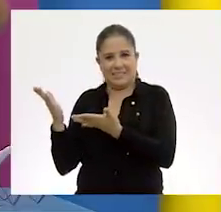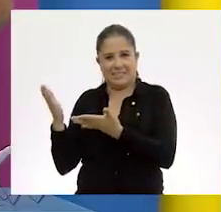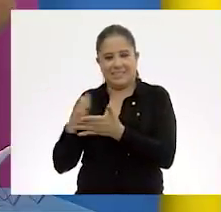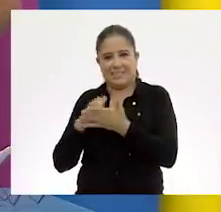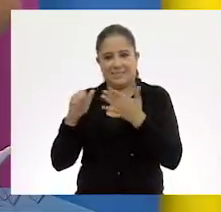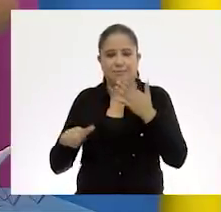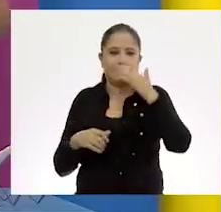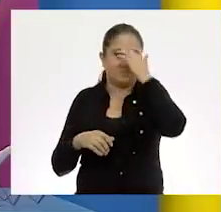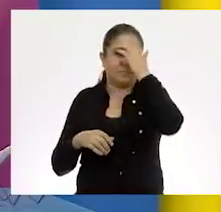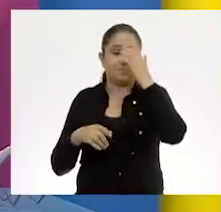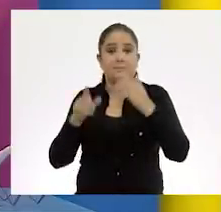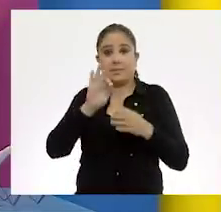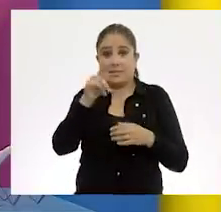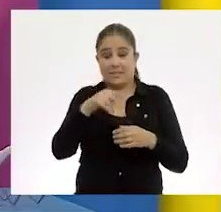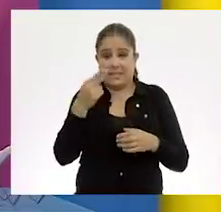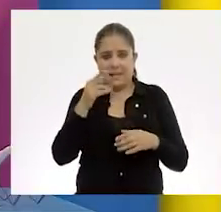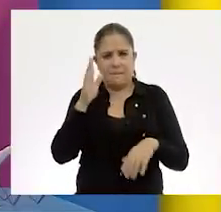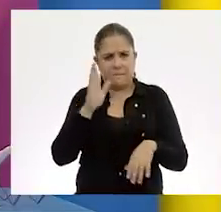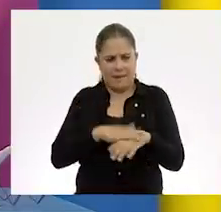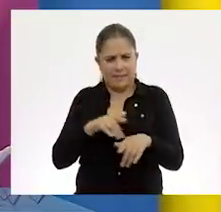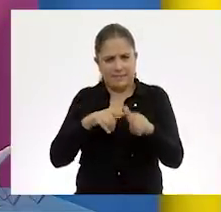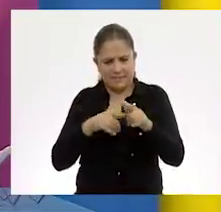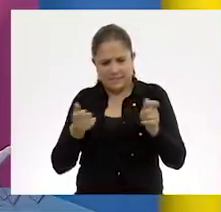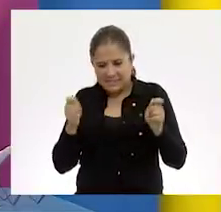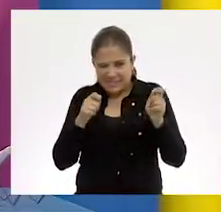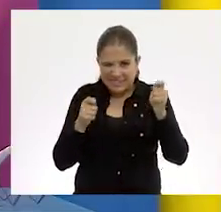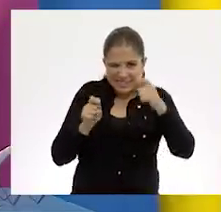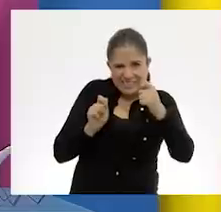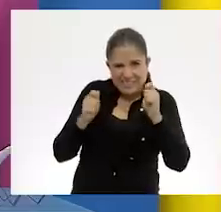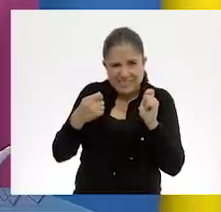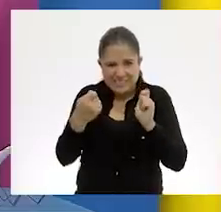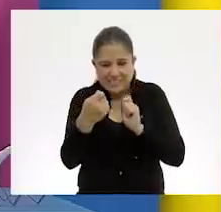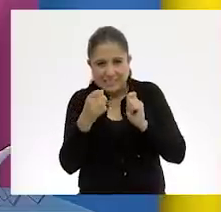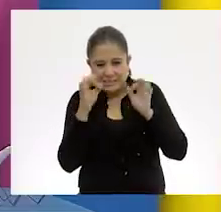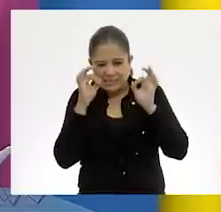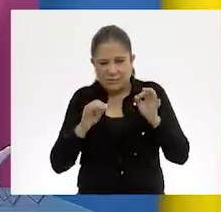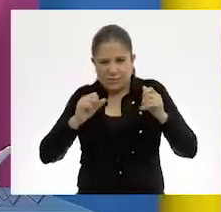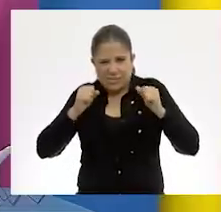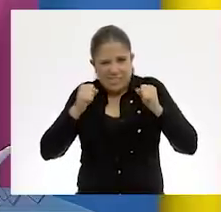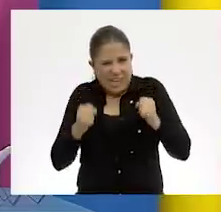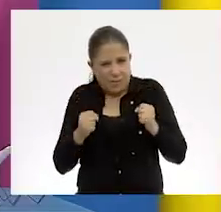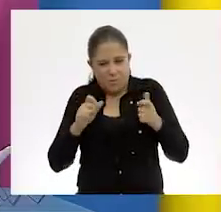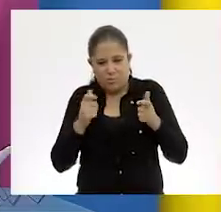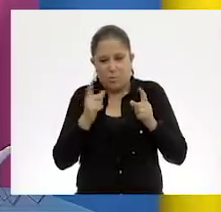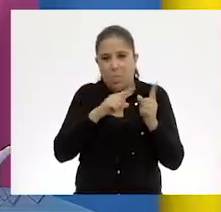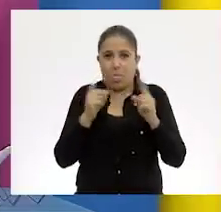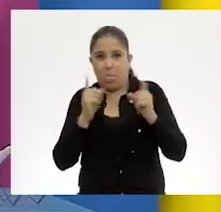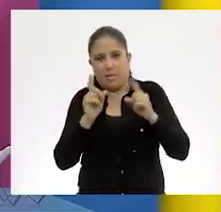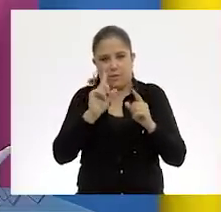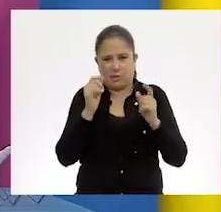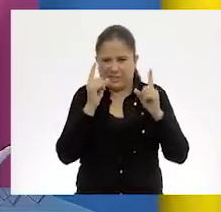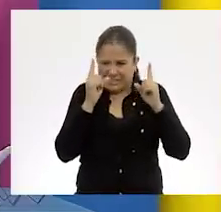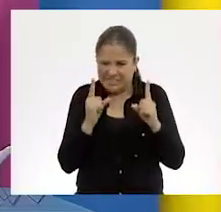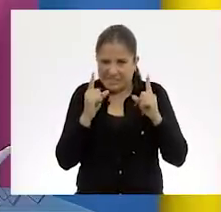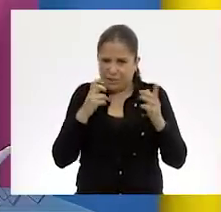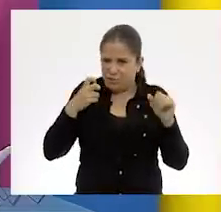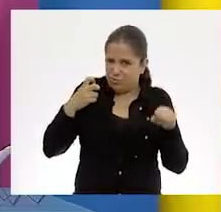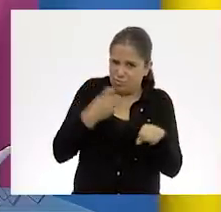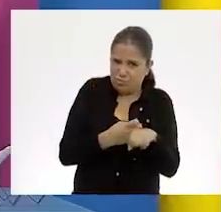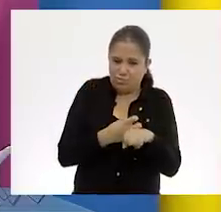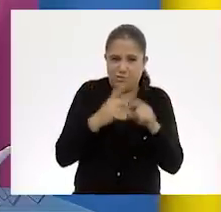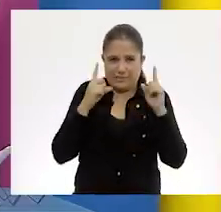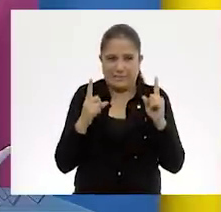necesario, háganlo un poquito más. La idea es que esto quede sumamente firme. ¿Se dan cuenta? No baila nuestra pieza. Bien.